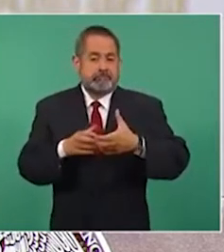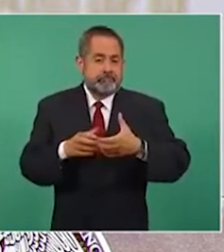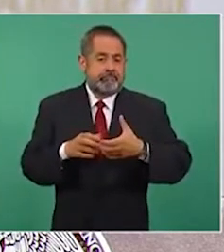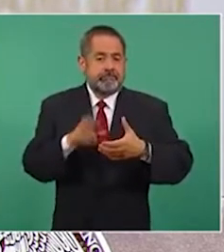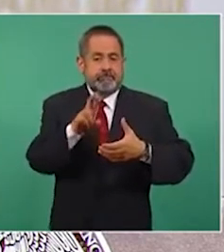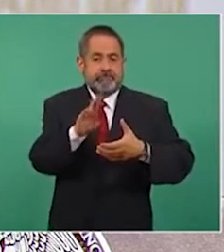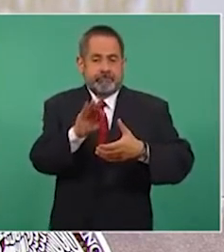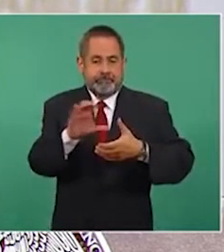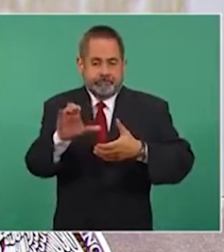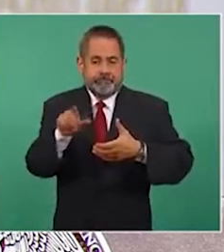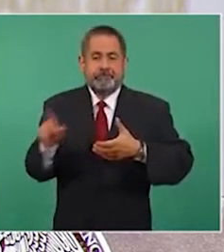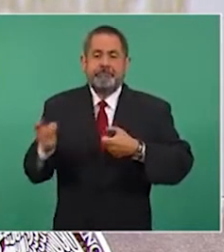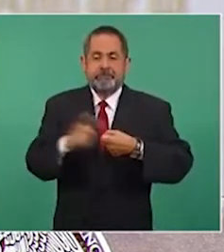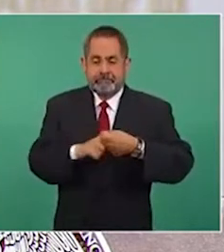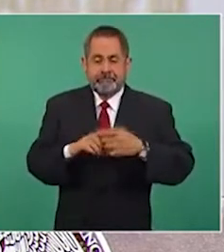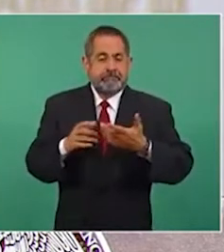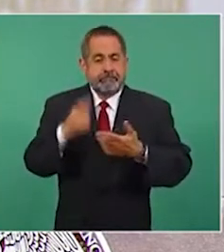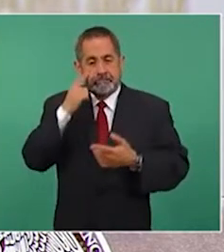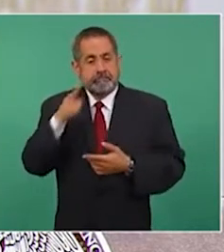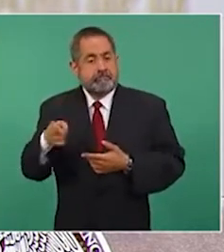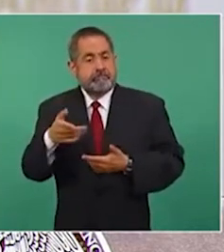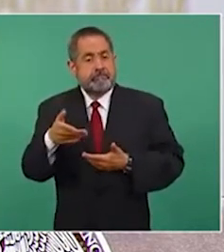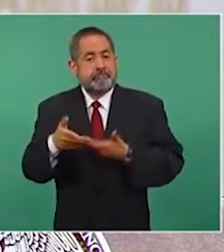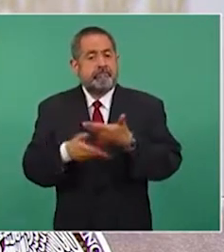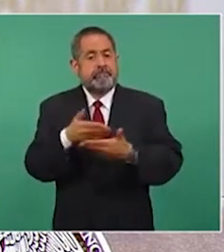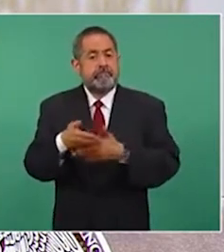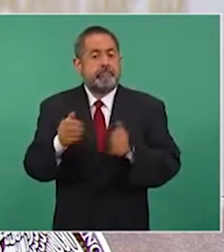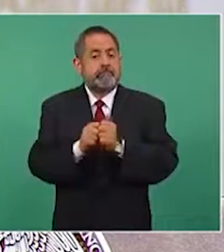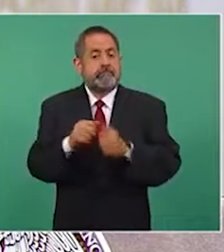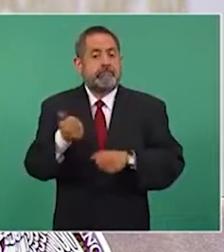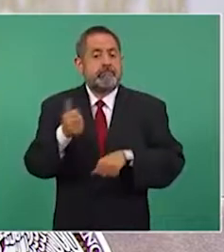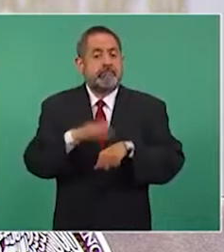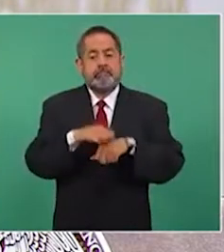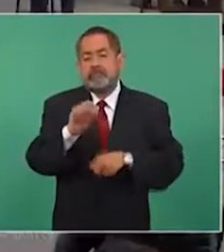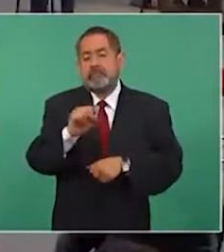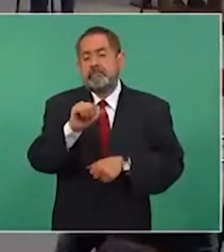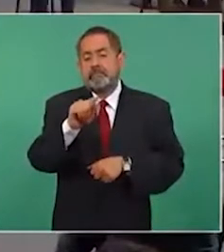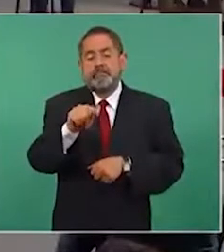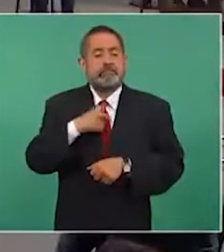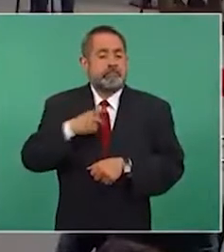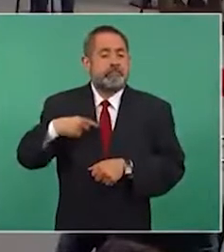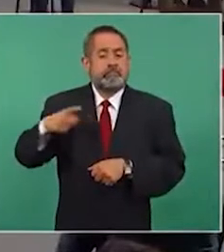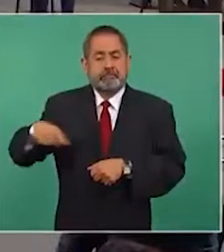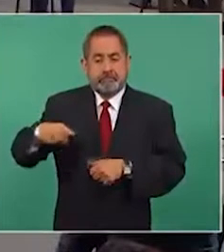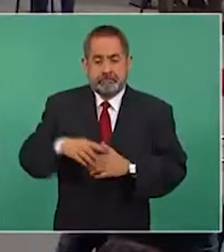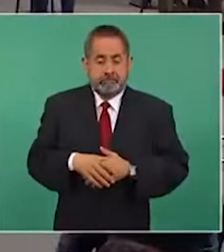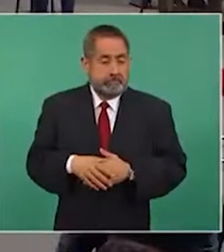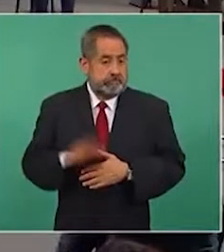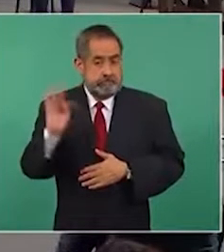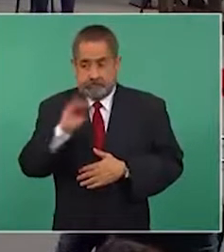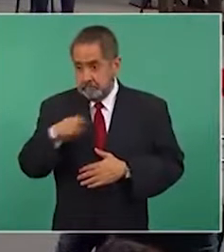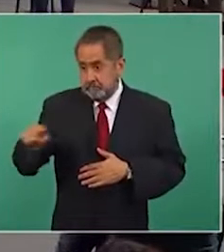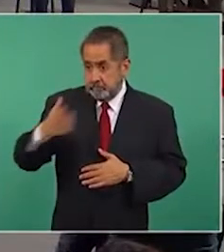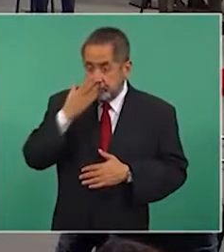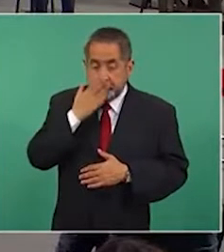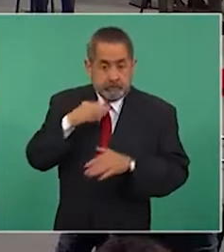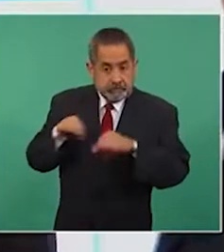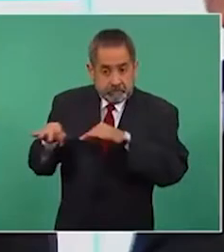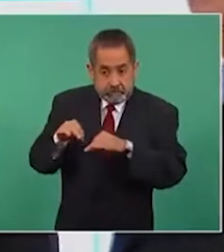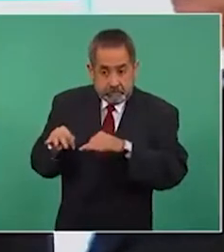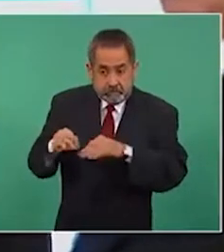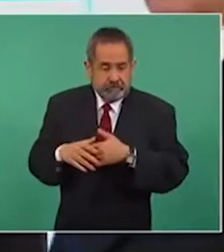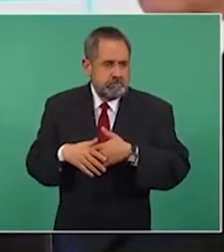Federal de Contribuyentes ante el Servicio de Administración Tributaria. Quienes no trabajan no adquieren la